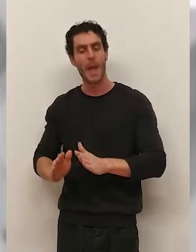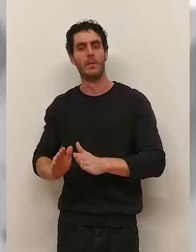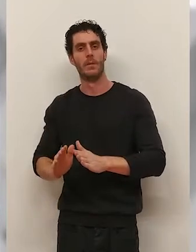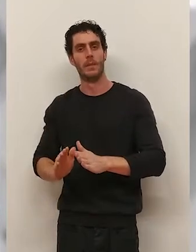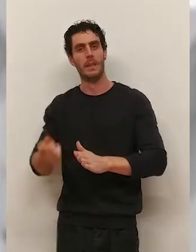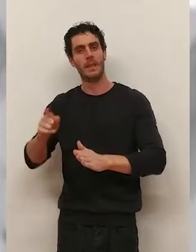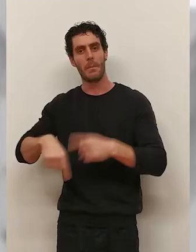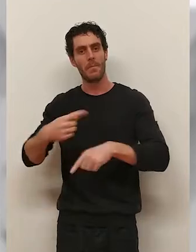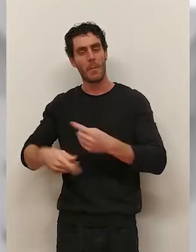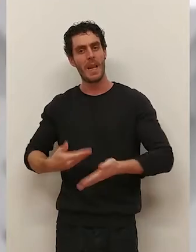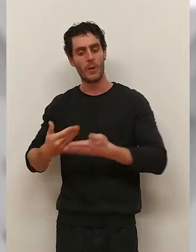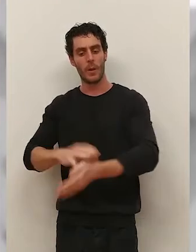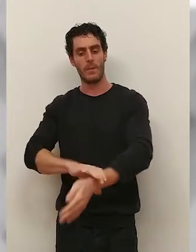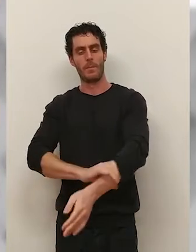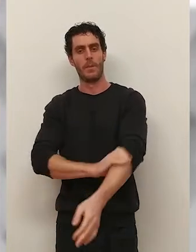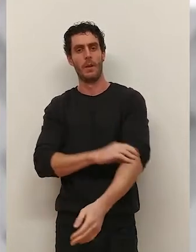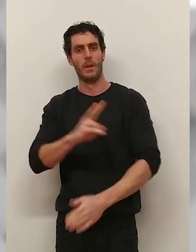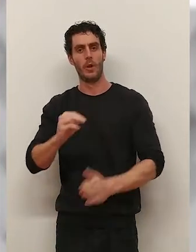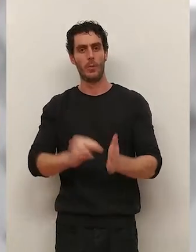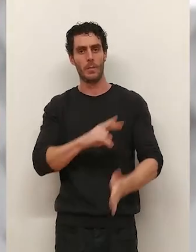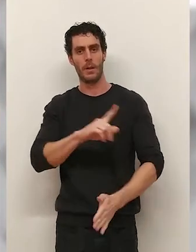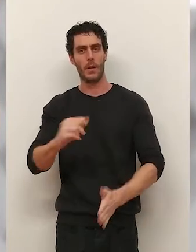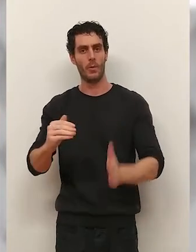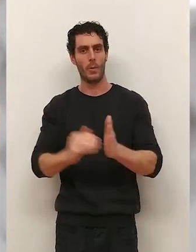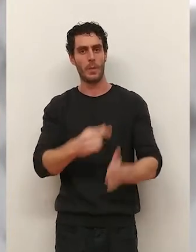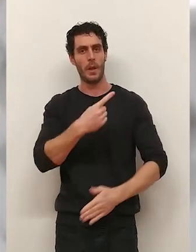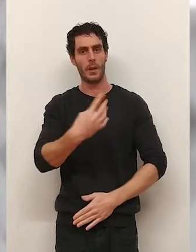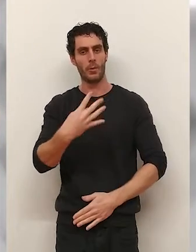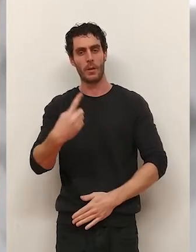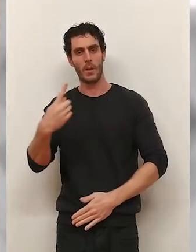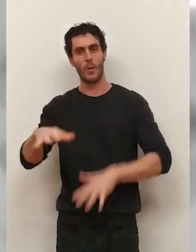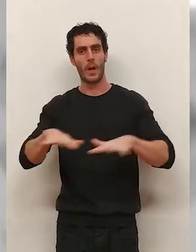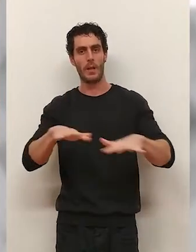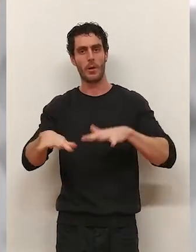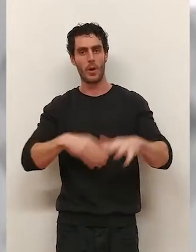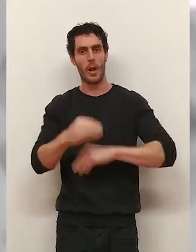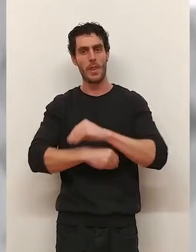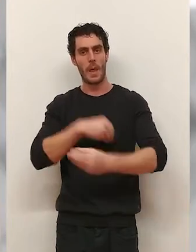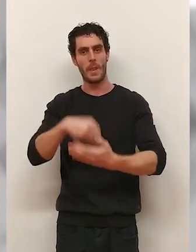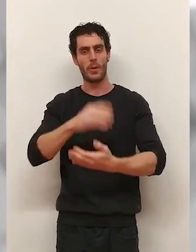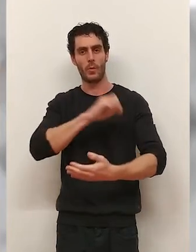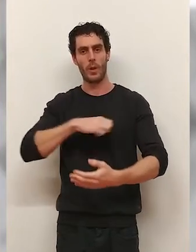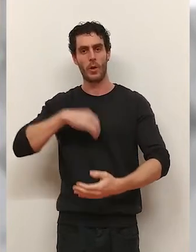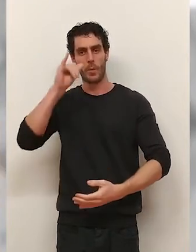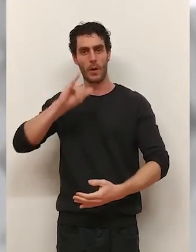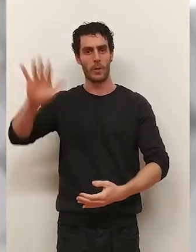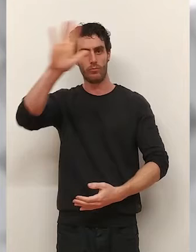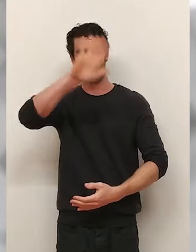correspondientes, sino también a las familias. En 2021 la entidad realizó 1.141 actuaciones en nuestra comunidad.